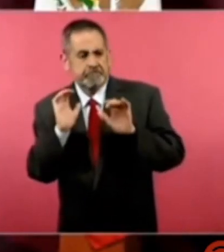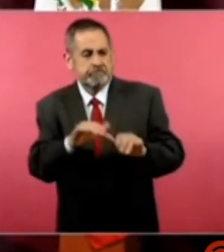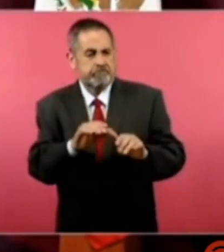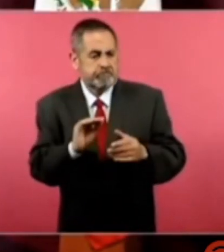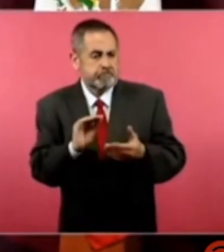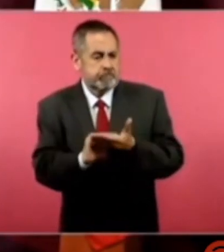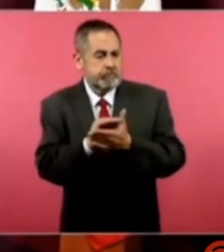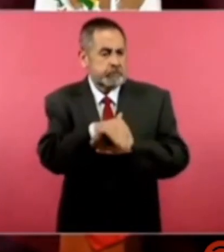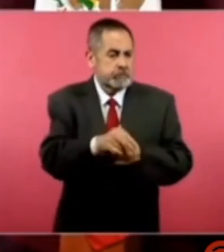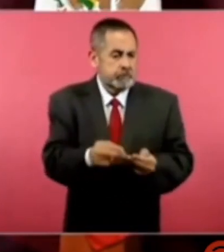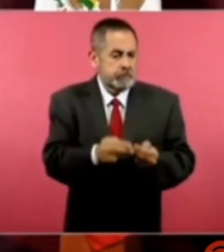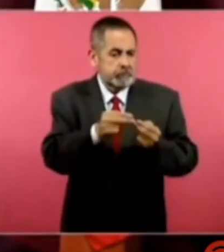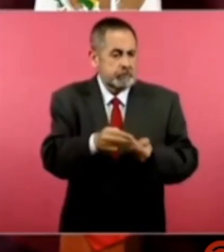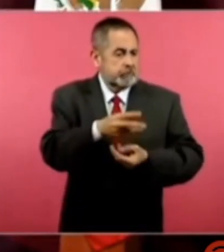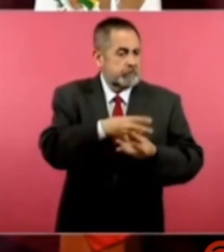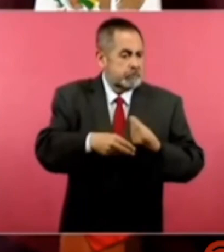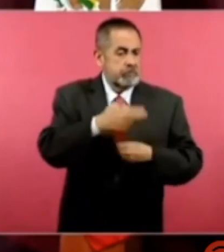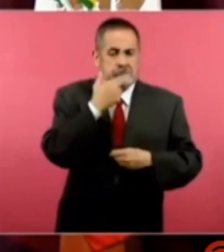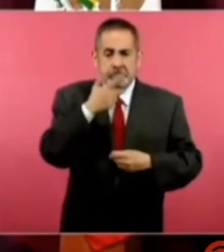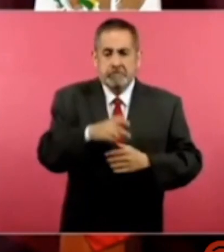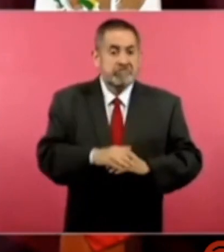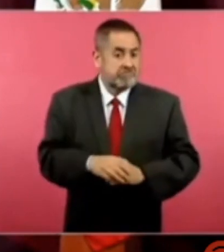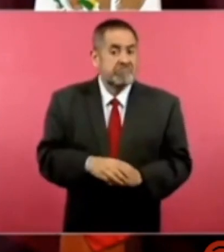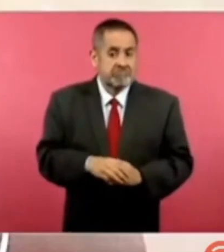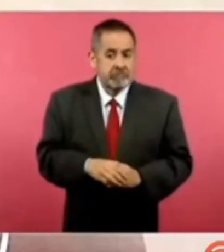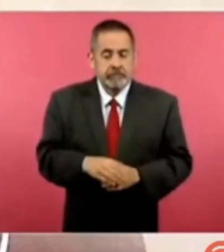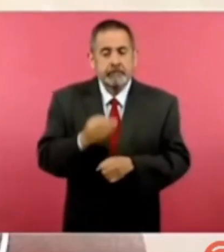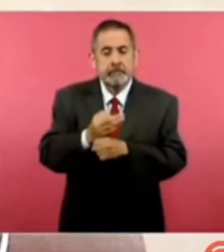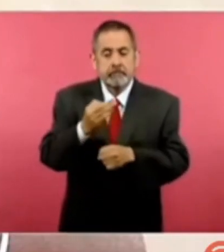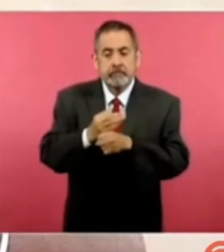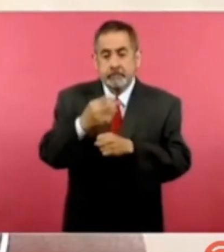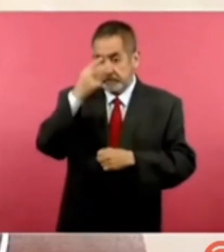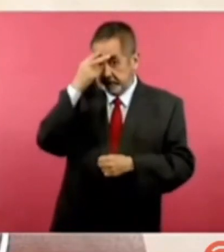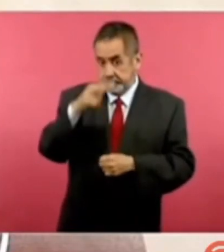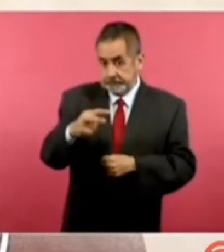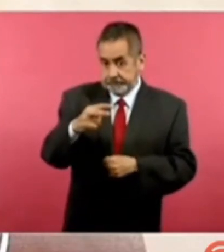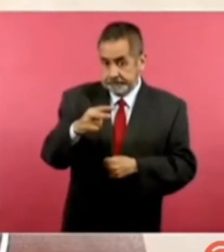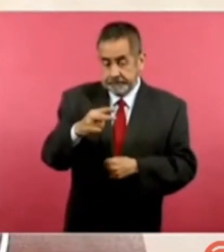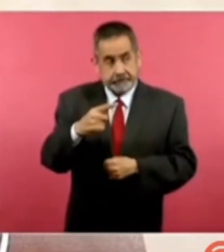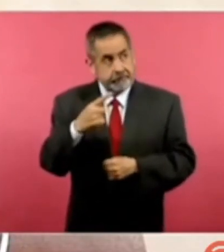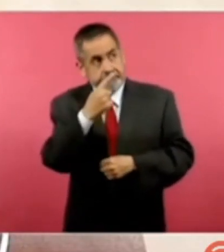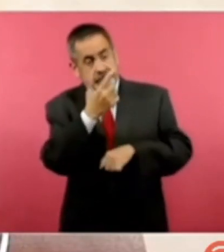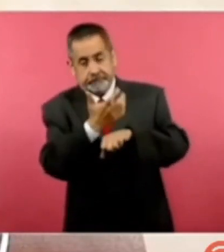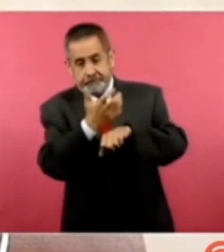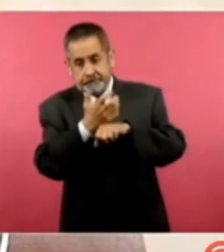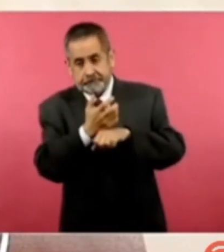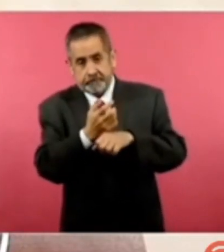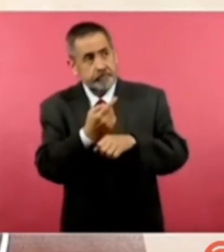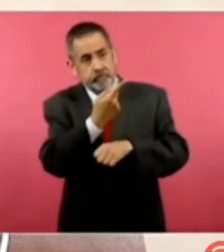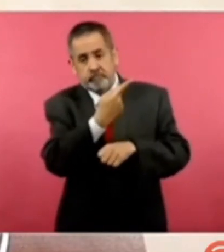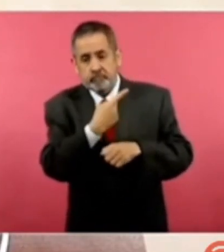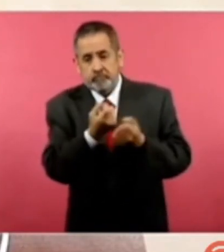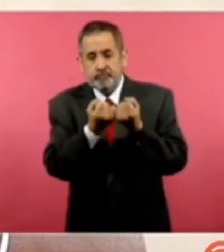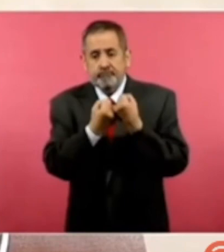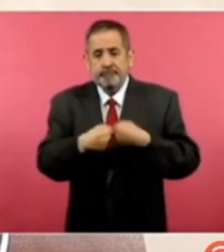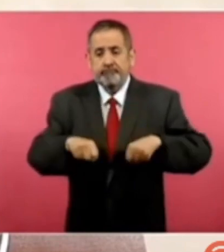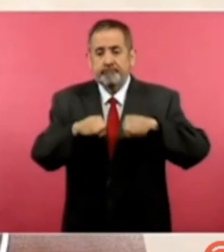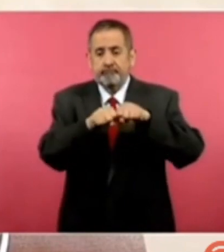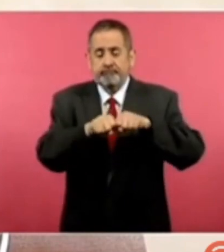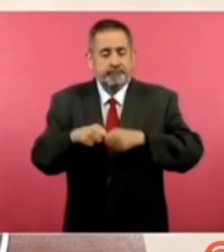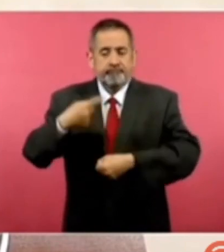¿Por qué somos ya el principal socio comercial de Estados Unidos en el mundo?